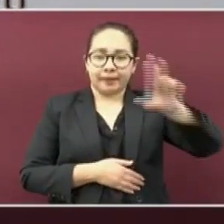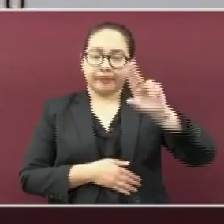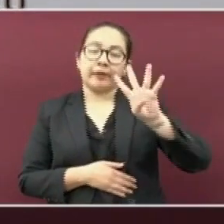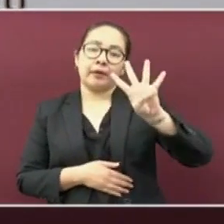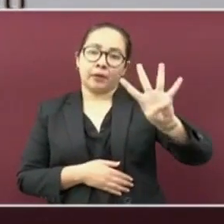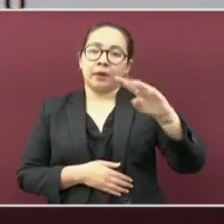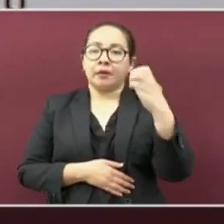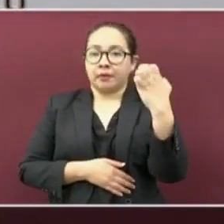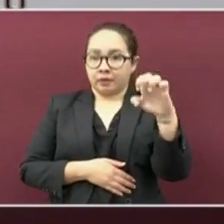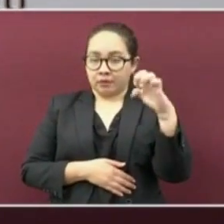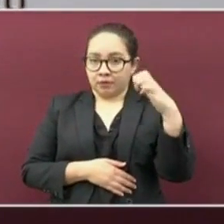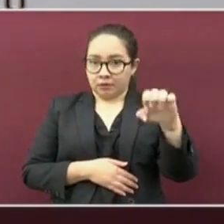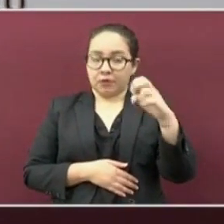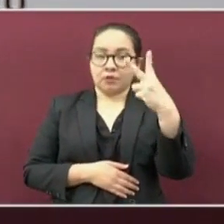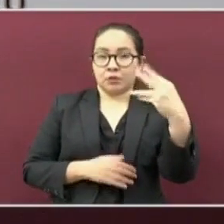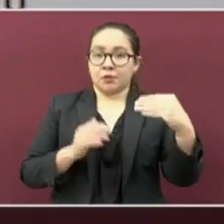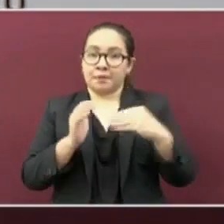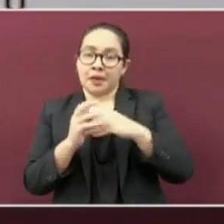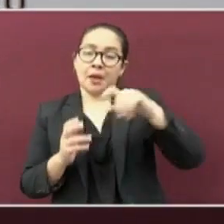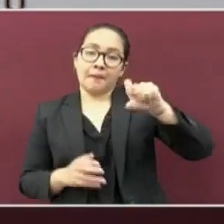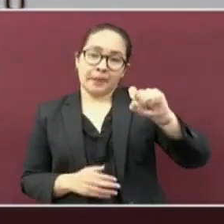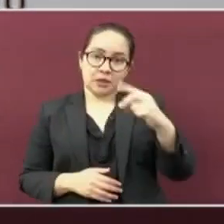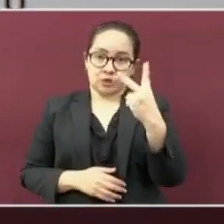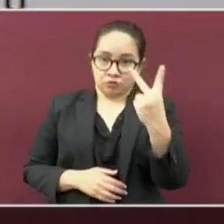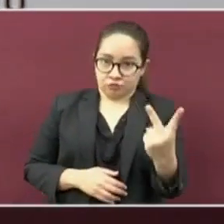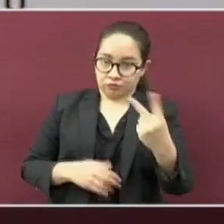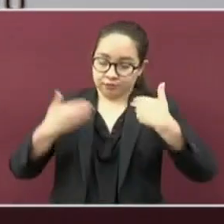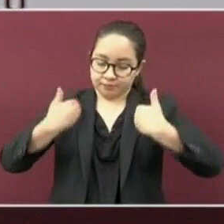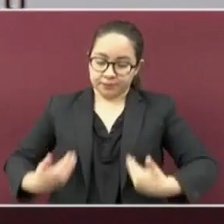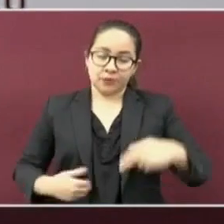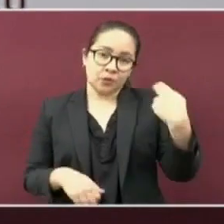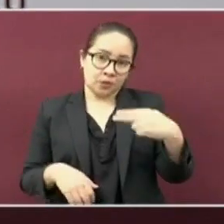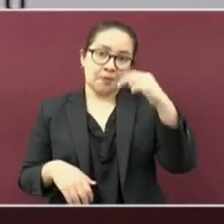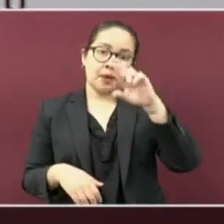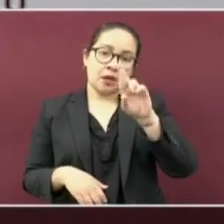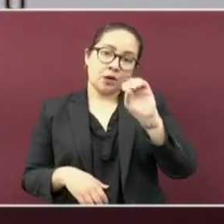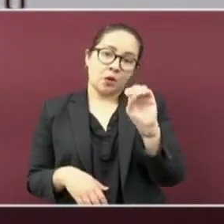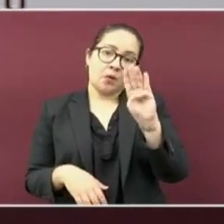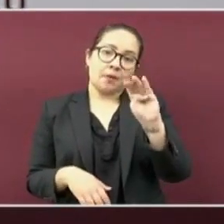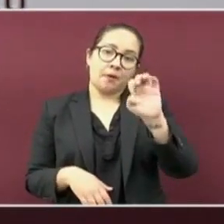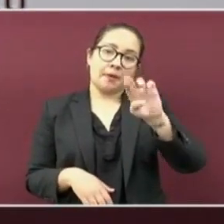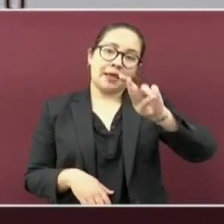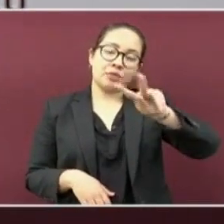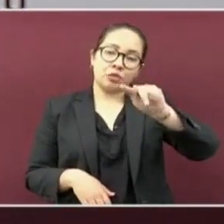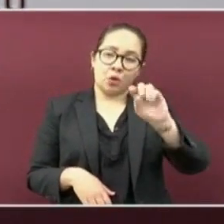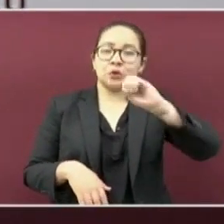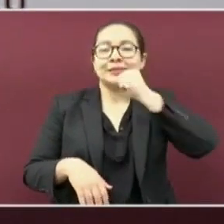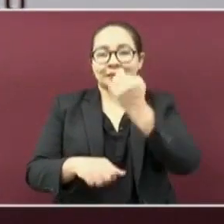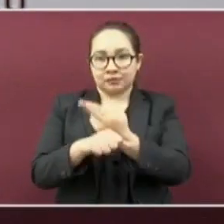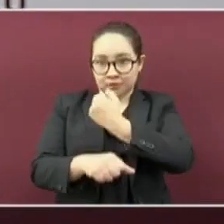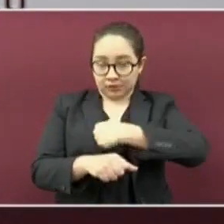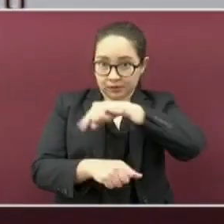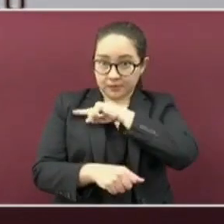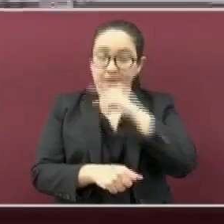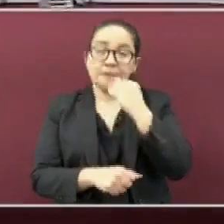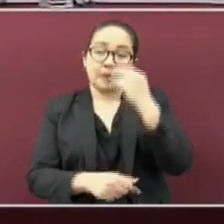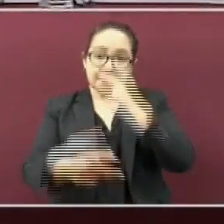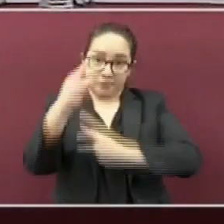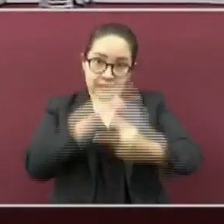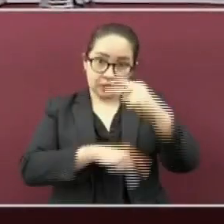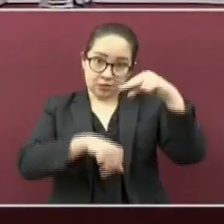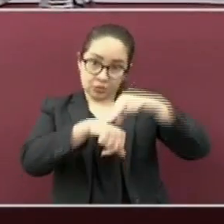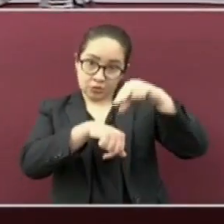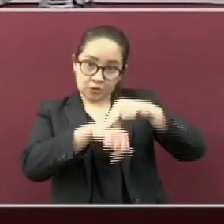de enero del año 2022 y un servidor, Roberto Ramos Salor, secretario de salud. Doy la bienvenida al doctor